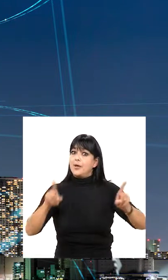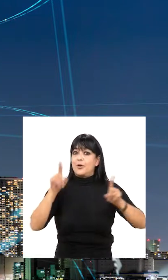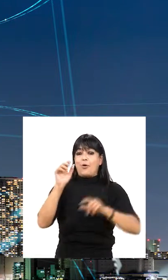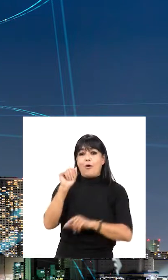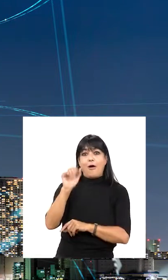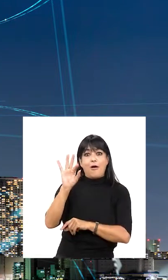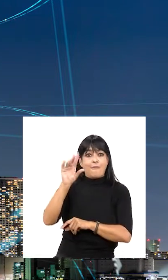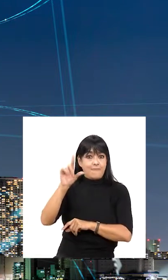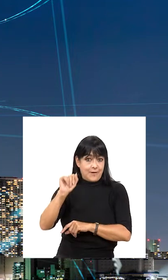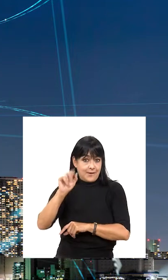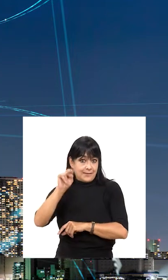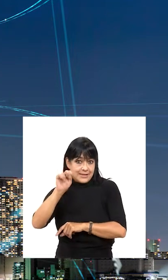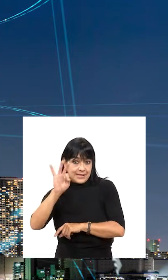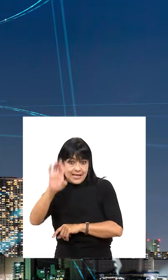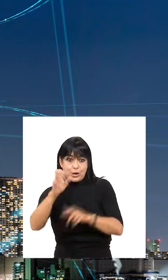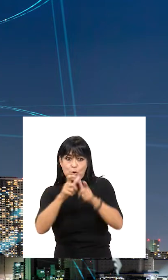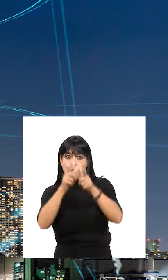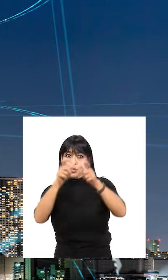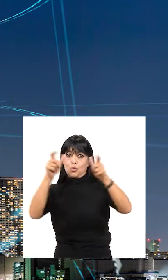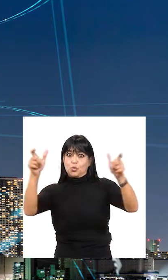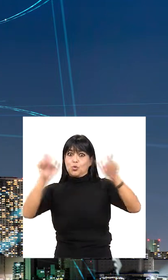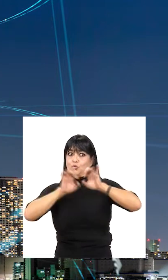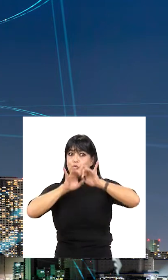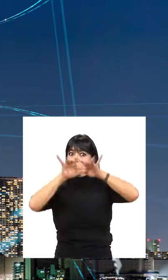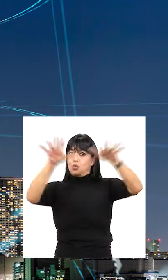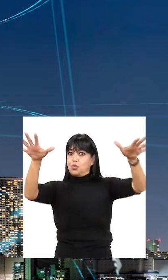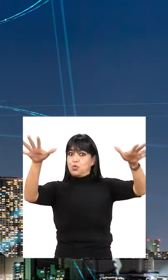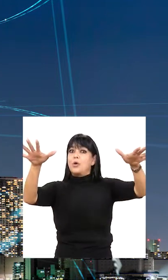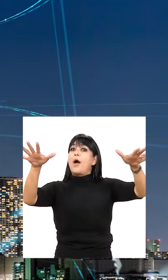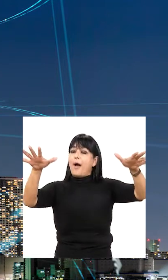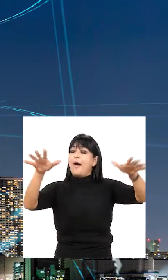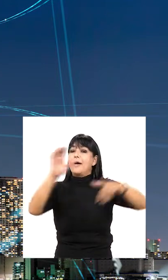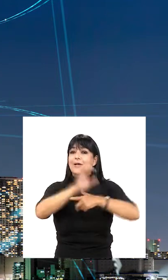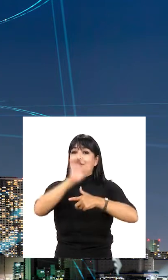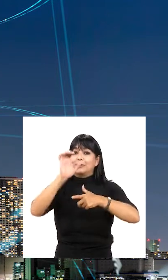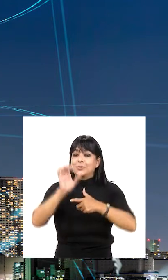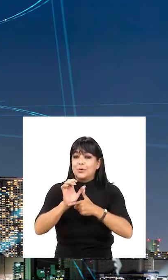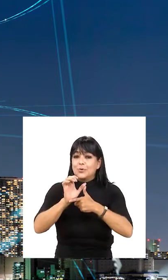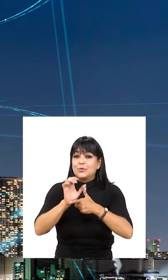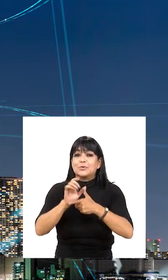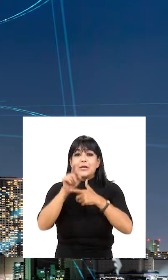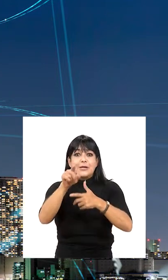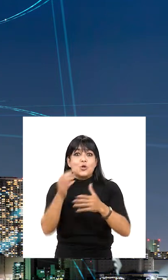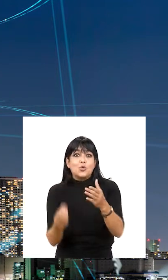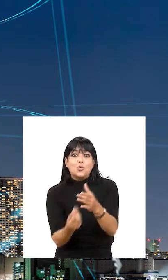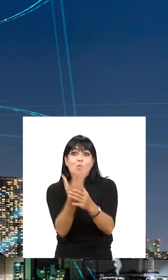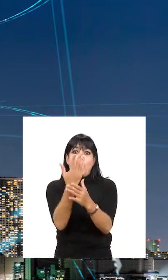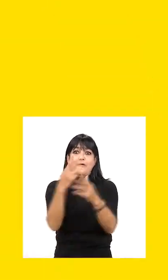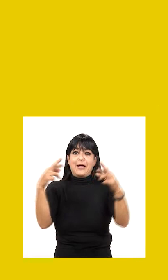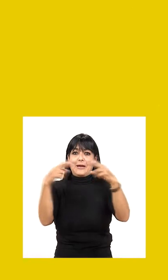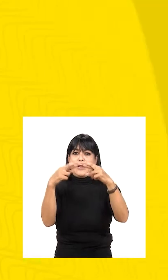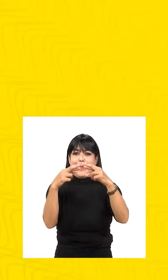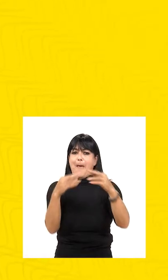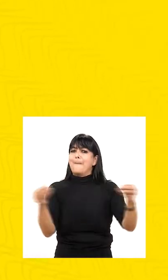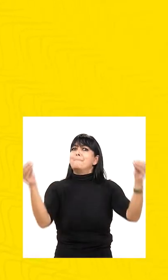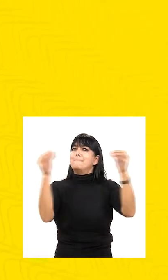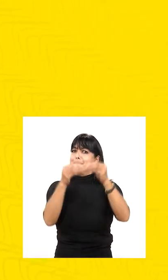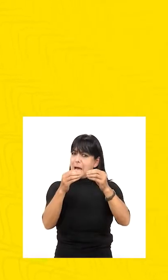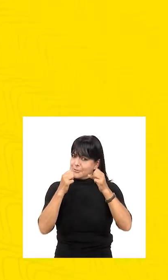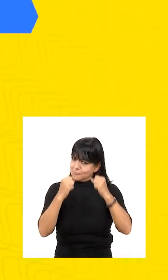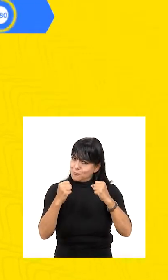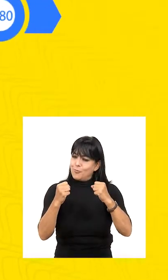fines académicos. Sin embargo, ARPANET creció tanto que era insuficiente. Entonces,